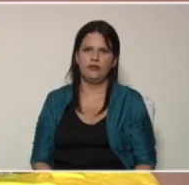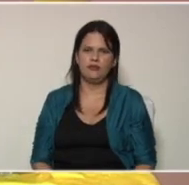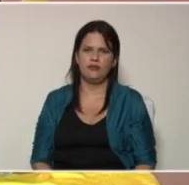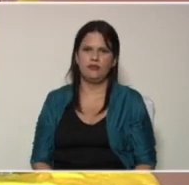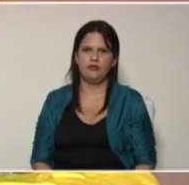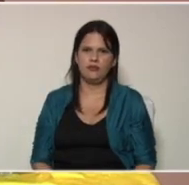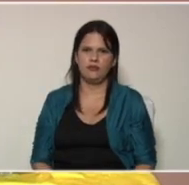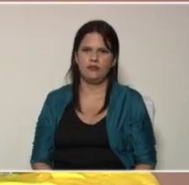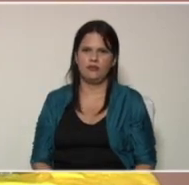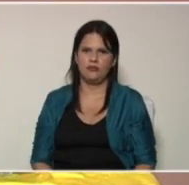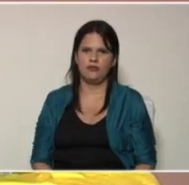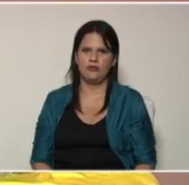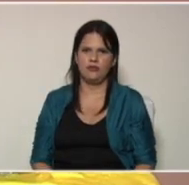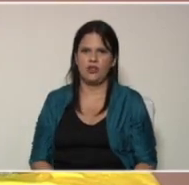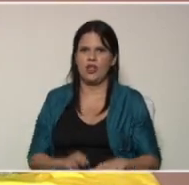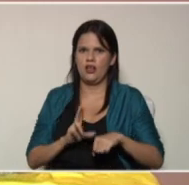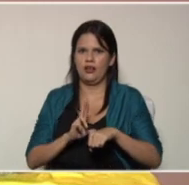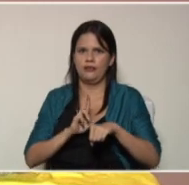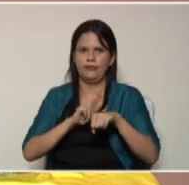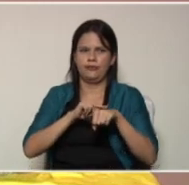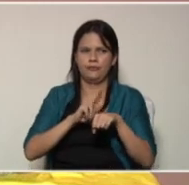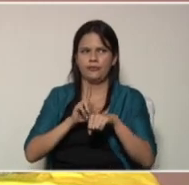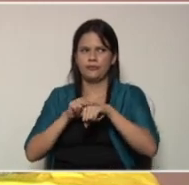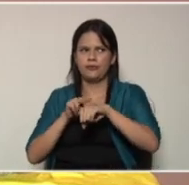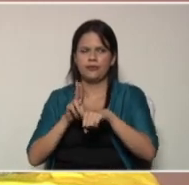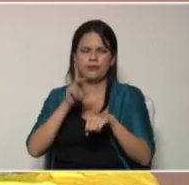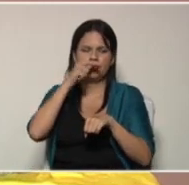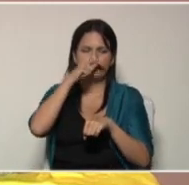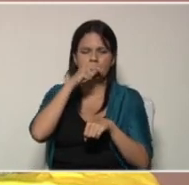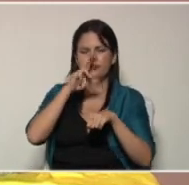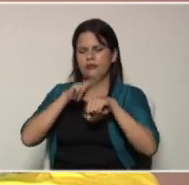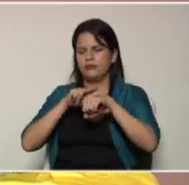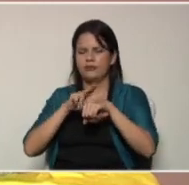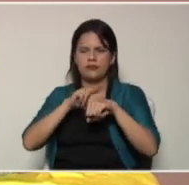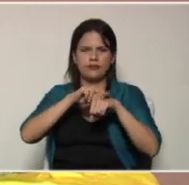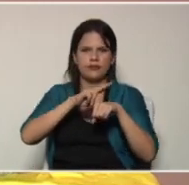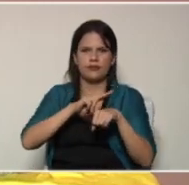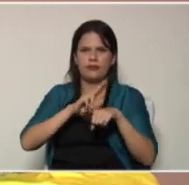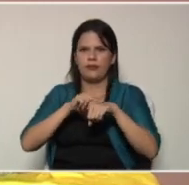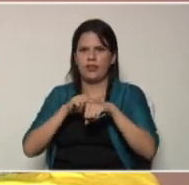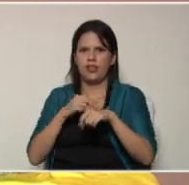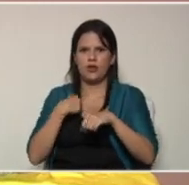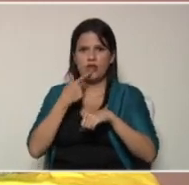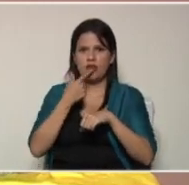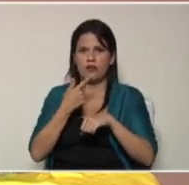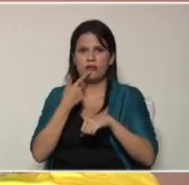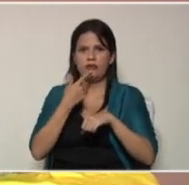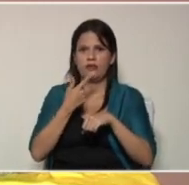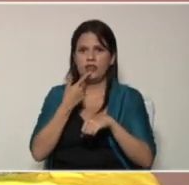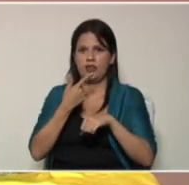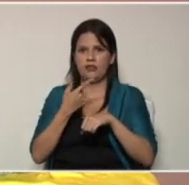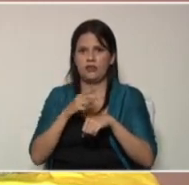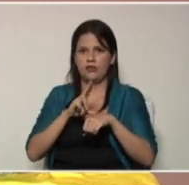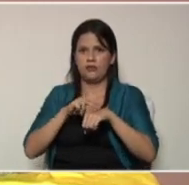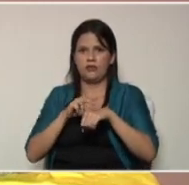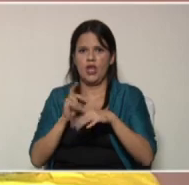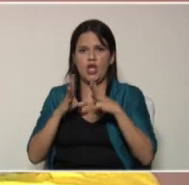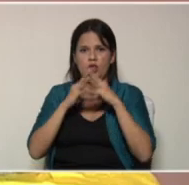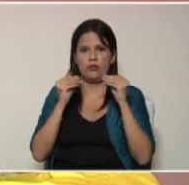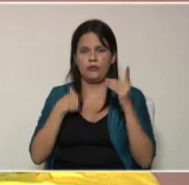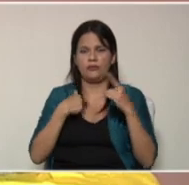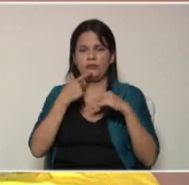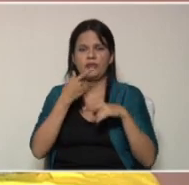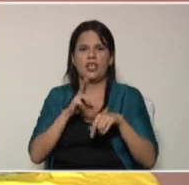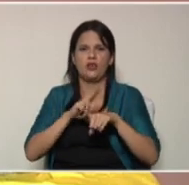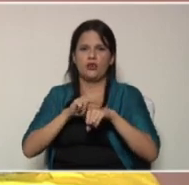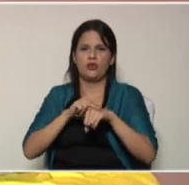la doctora doctora doctora gallina se ha ido se ha ido al coloco a